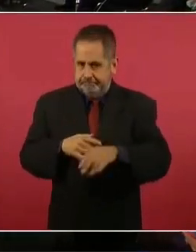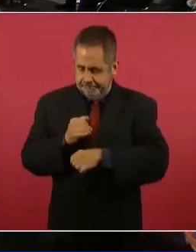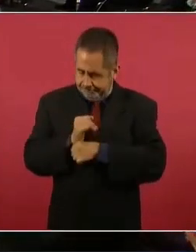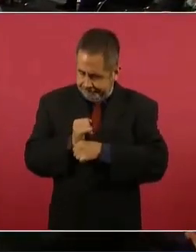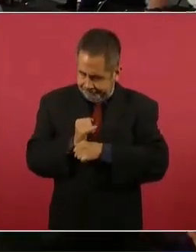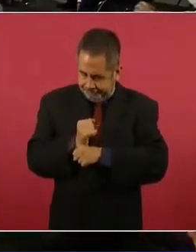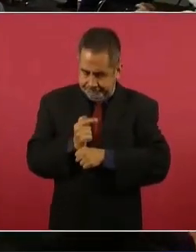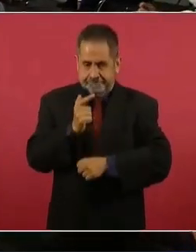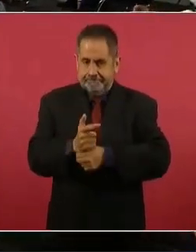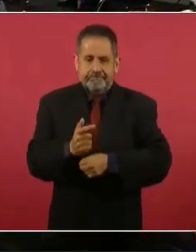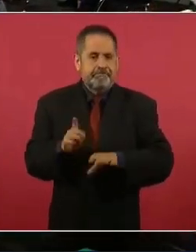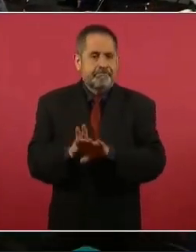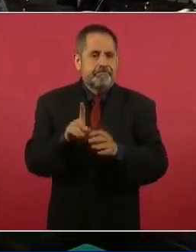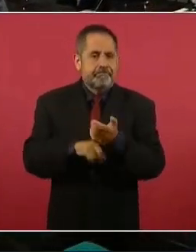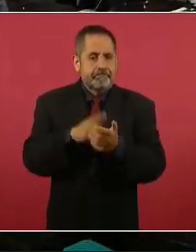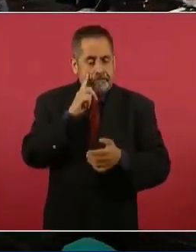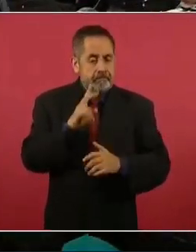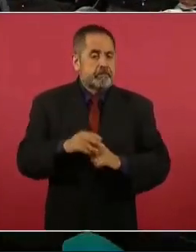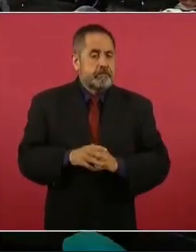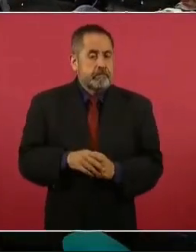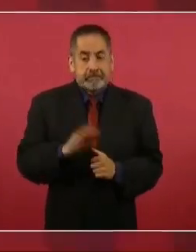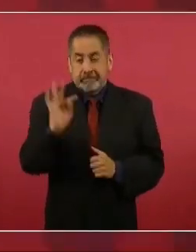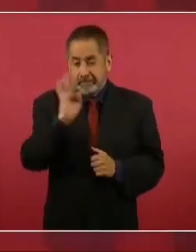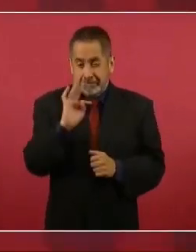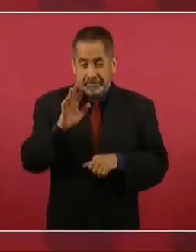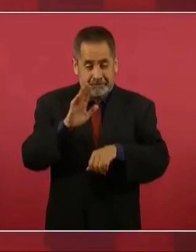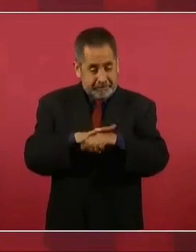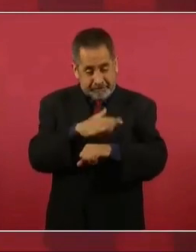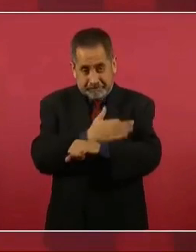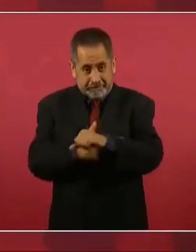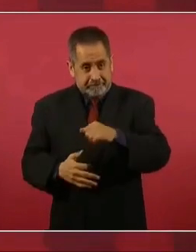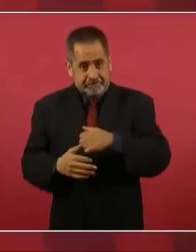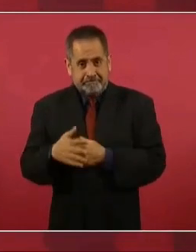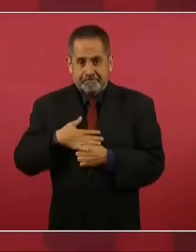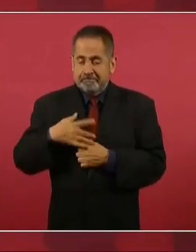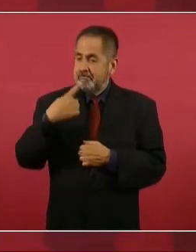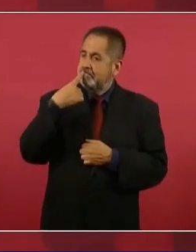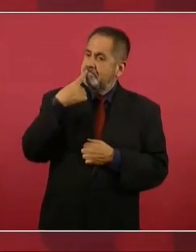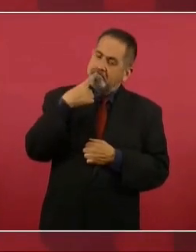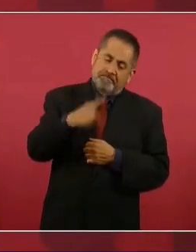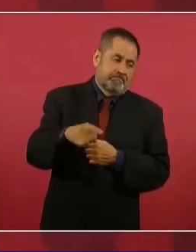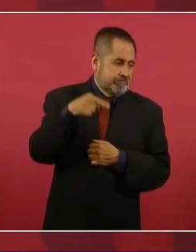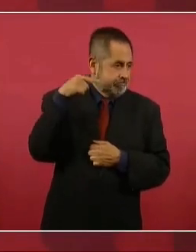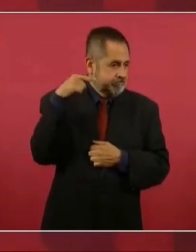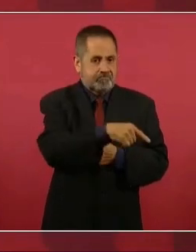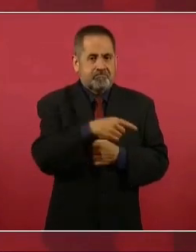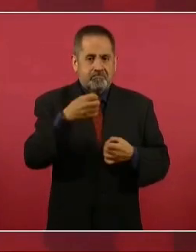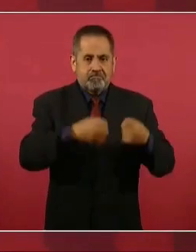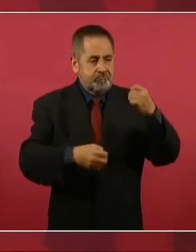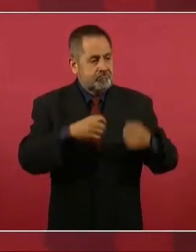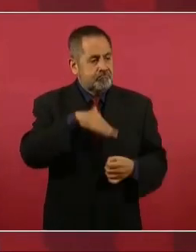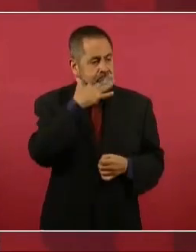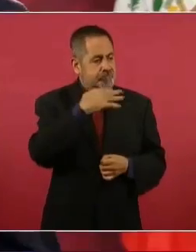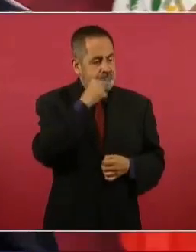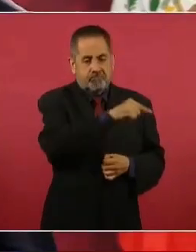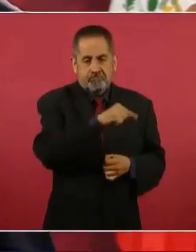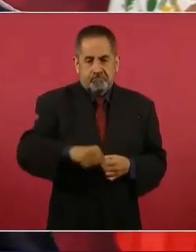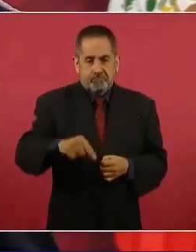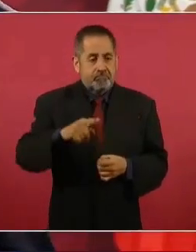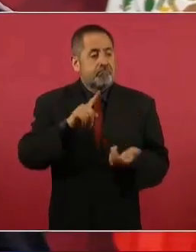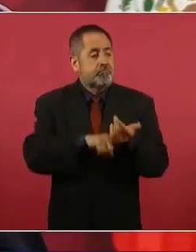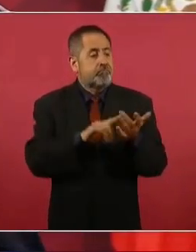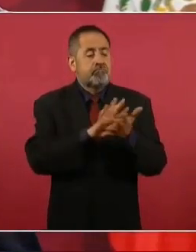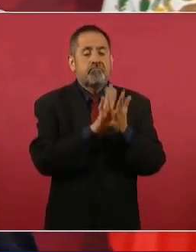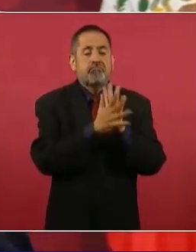Y si fue así, denuncia a jueces y a quienes hayan